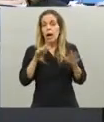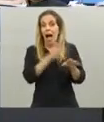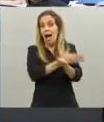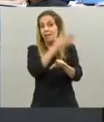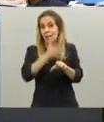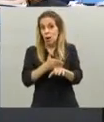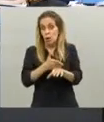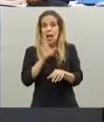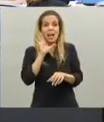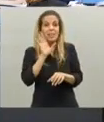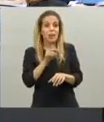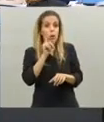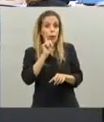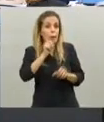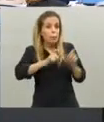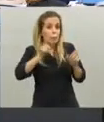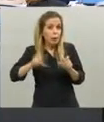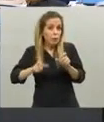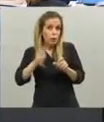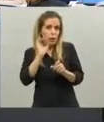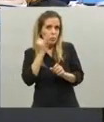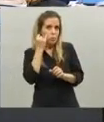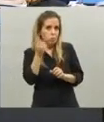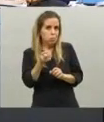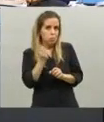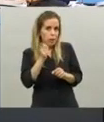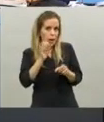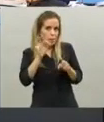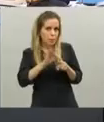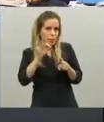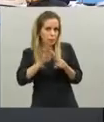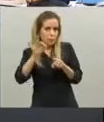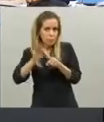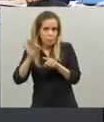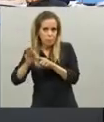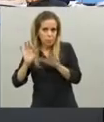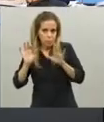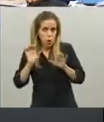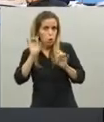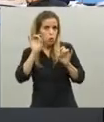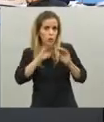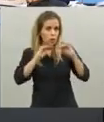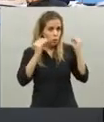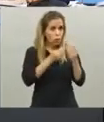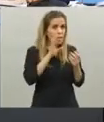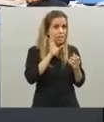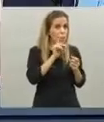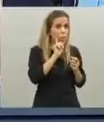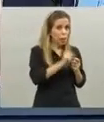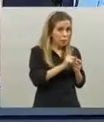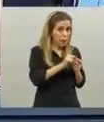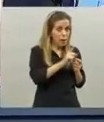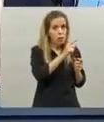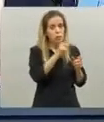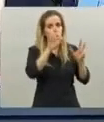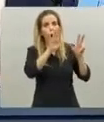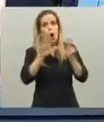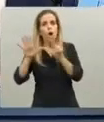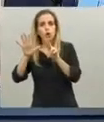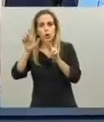50.000 recorridos 50.000 personas solamente 8 casos encontramos primero